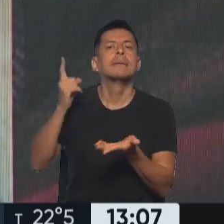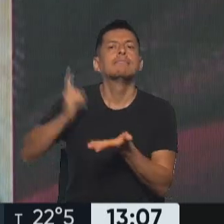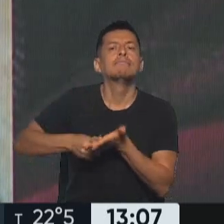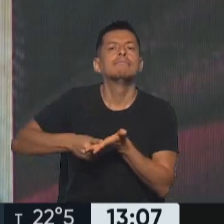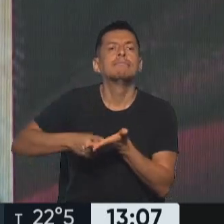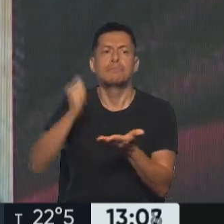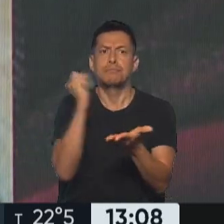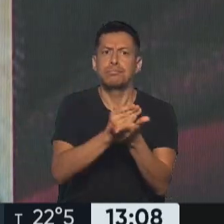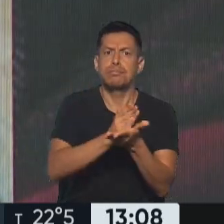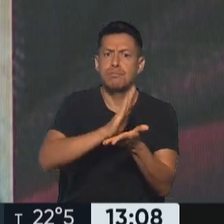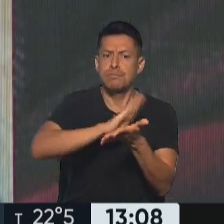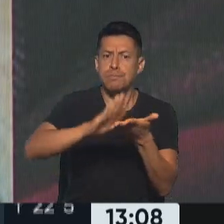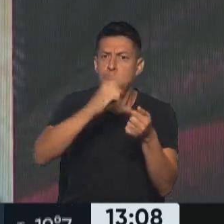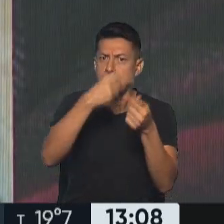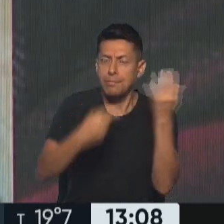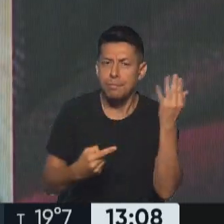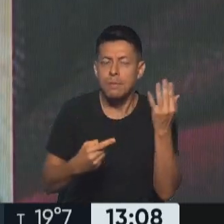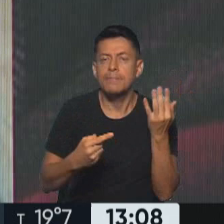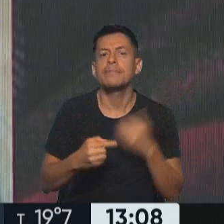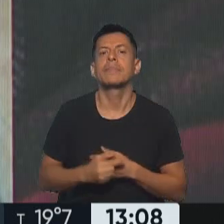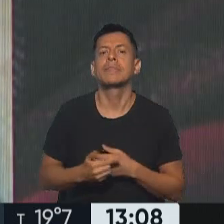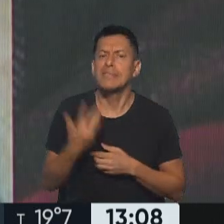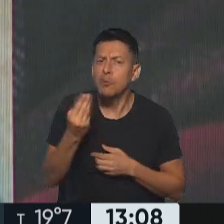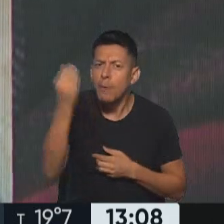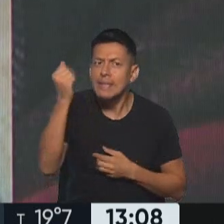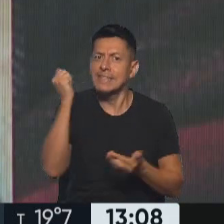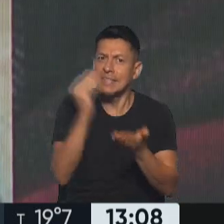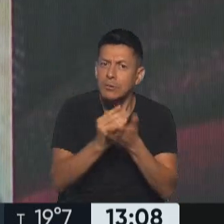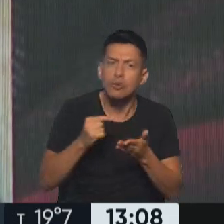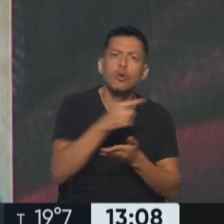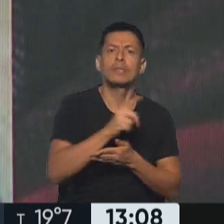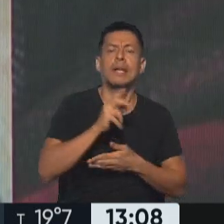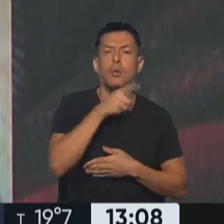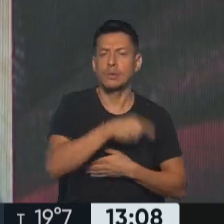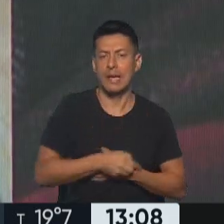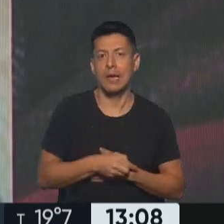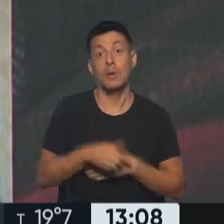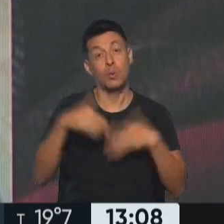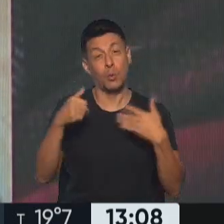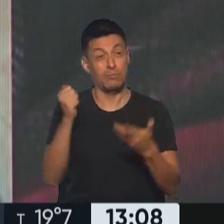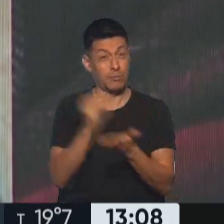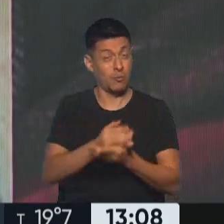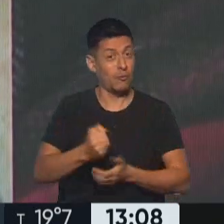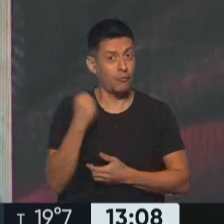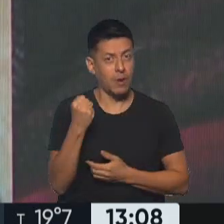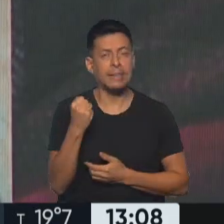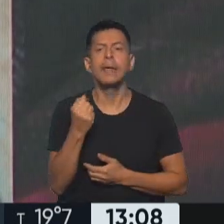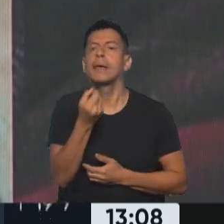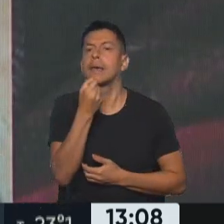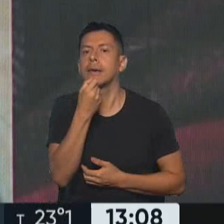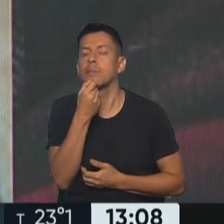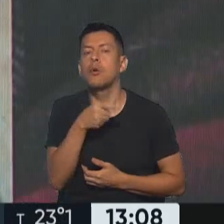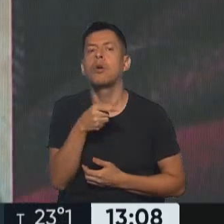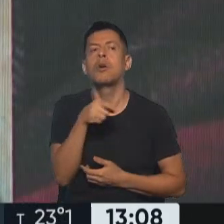nuevas. Quinto paquete de sanciones de la Unión Europea hacia Rusia. Muy duras las sanciones. Entre ellas se encuentra, por ejemplo,